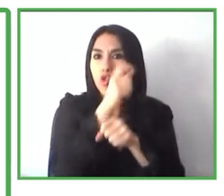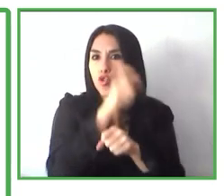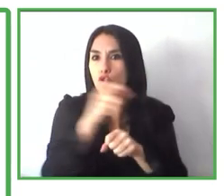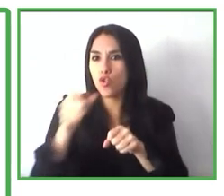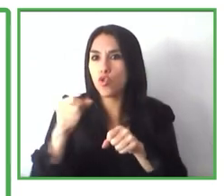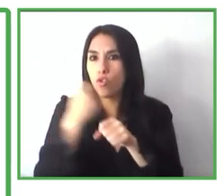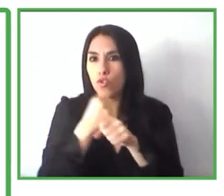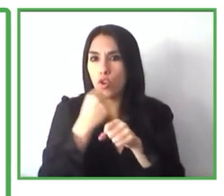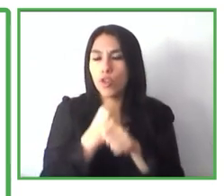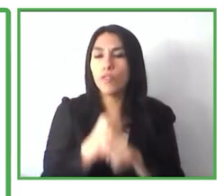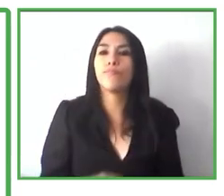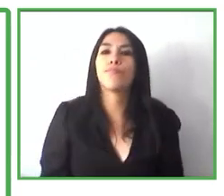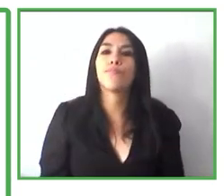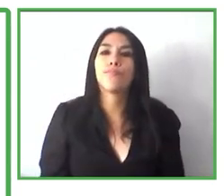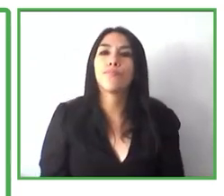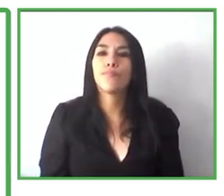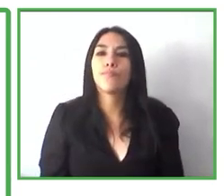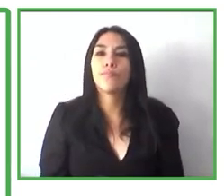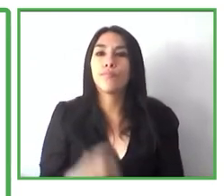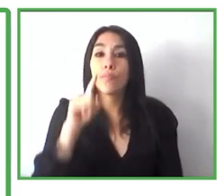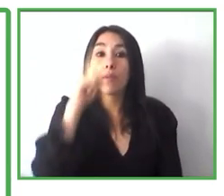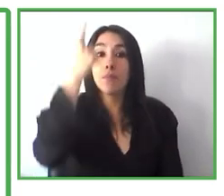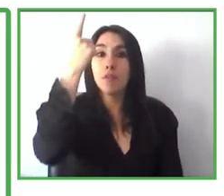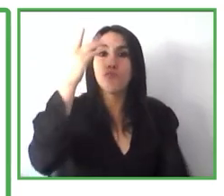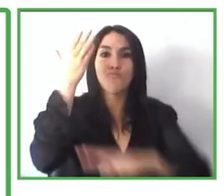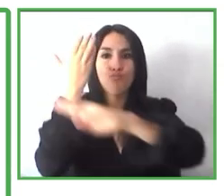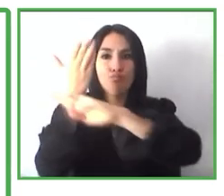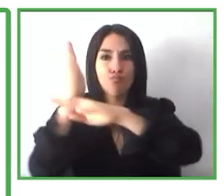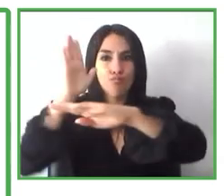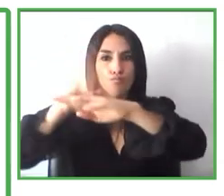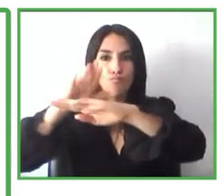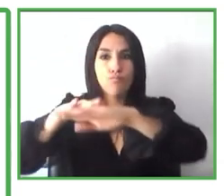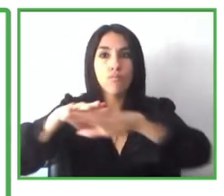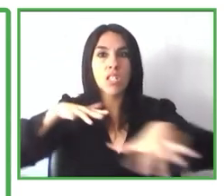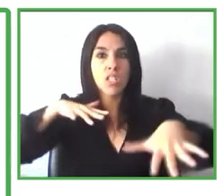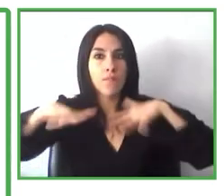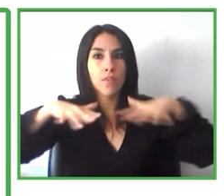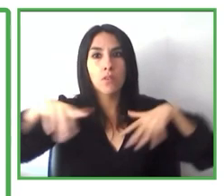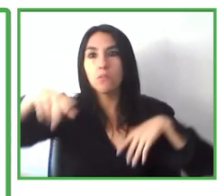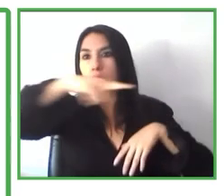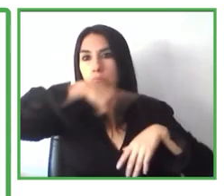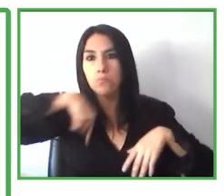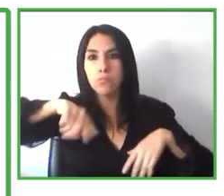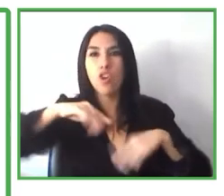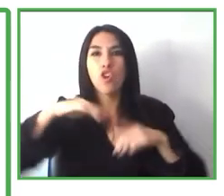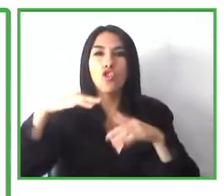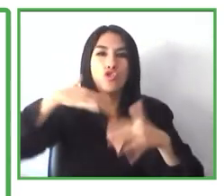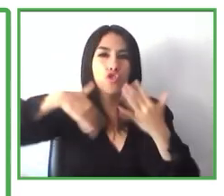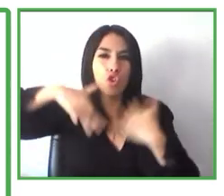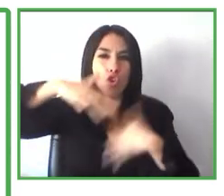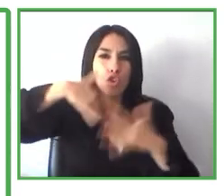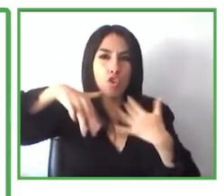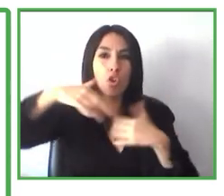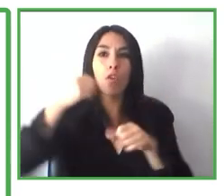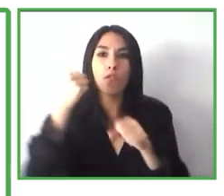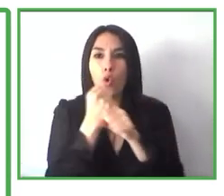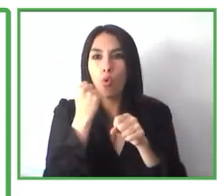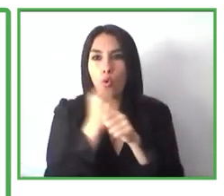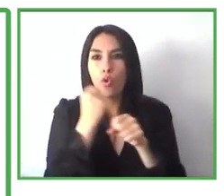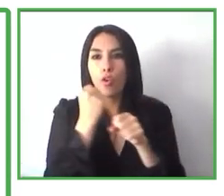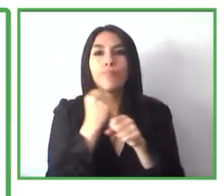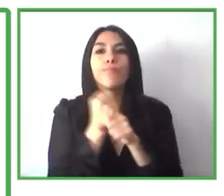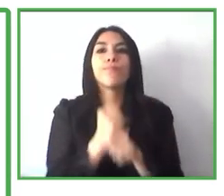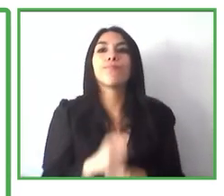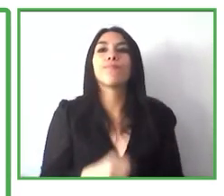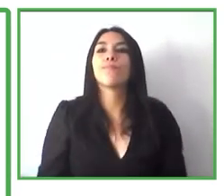postular al servicio porque somos parte de los servicios sociales. El trabajador social hace la decisión según si